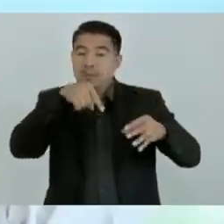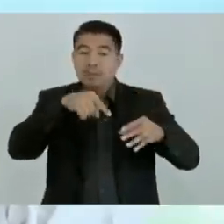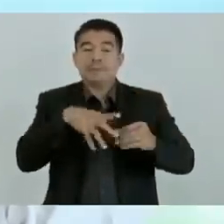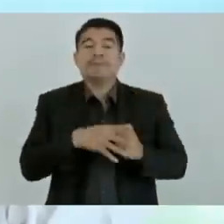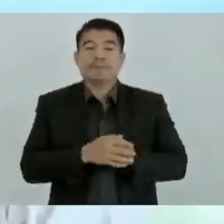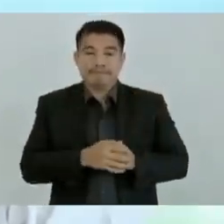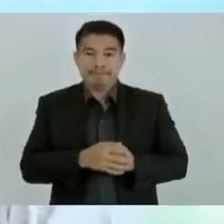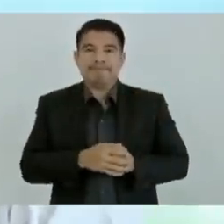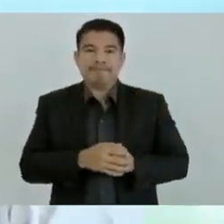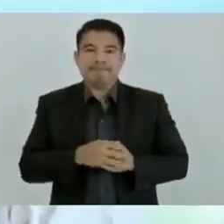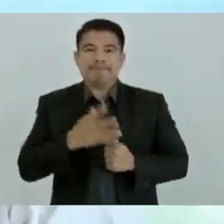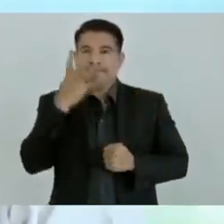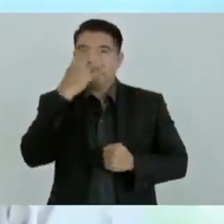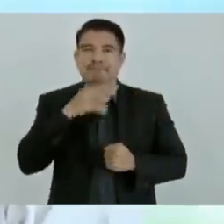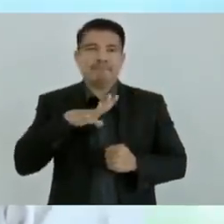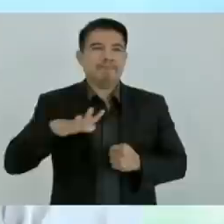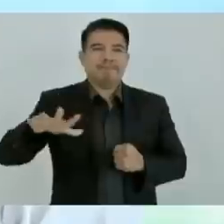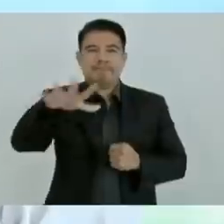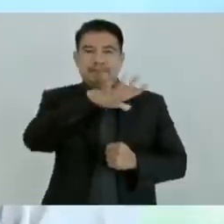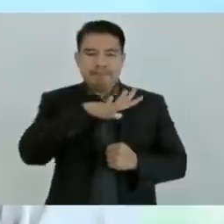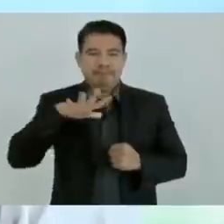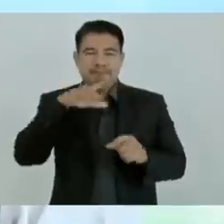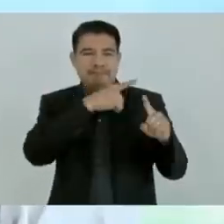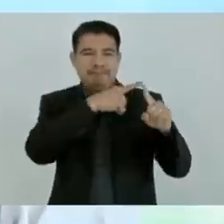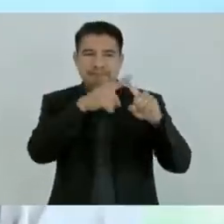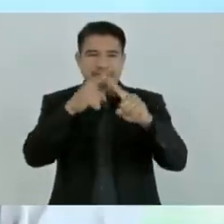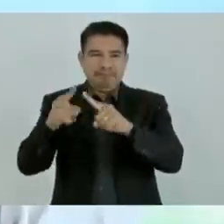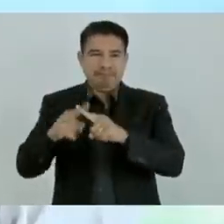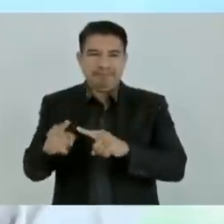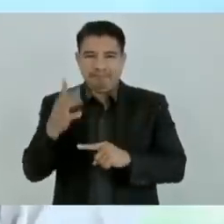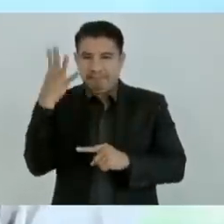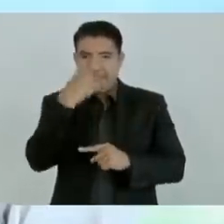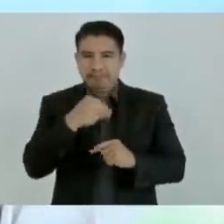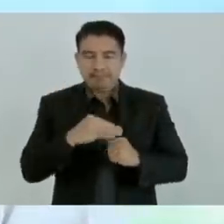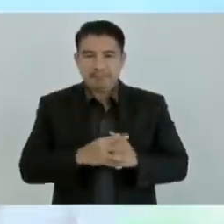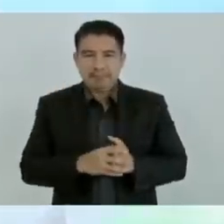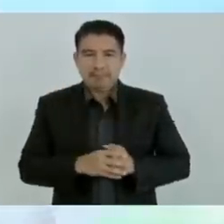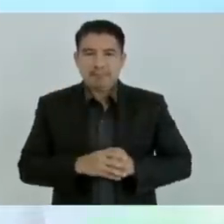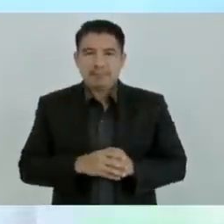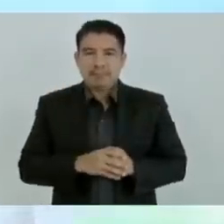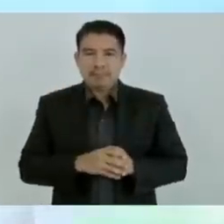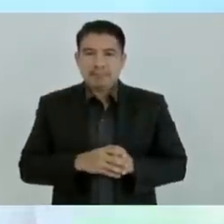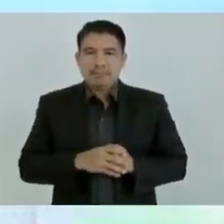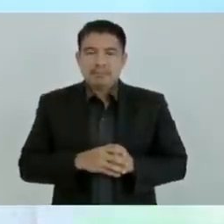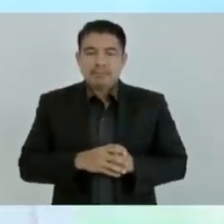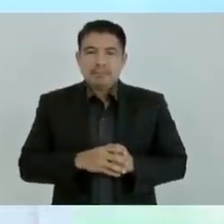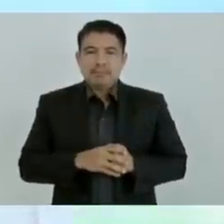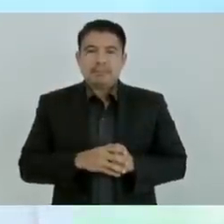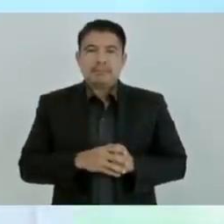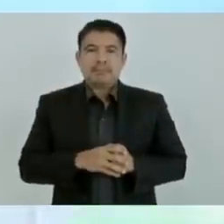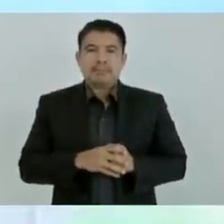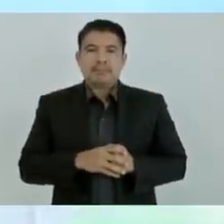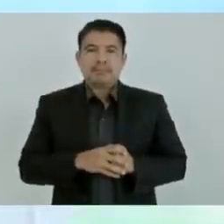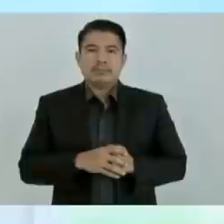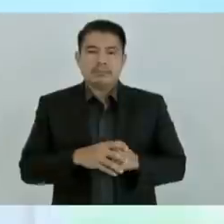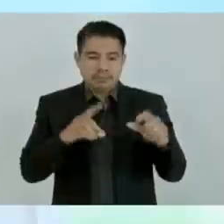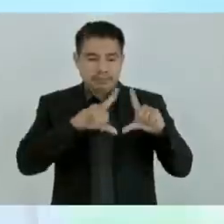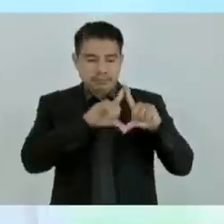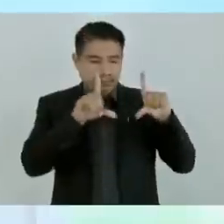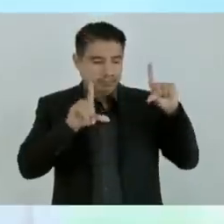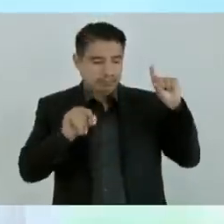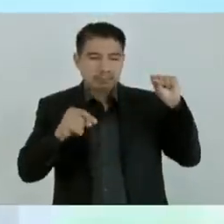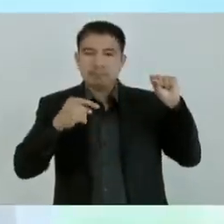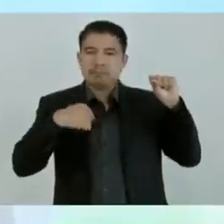naturales de Chiapas. Yo recorro todo el país,